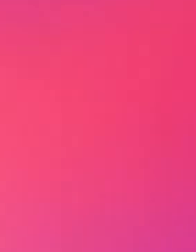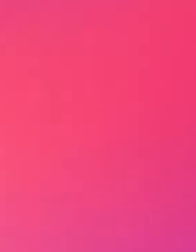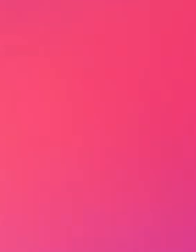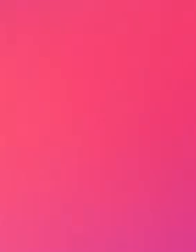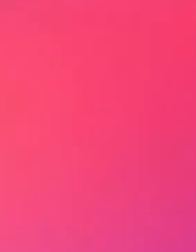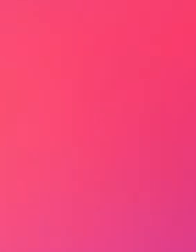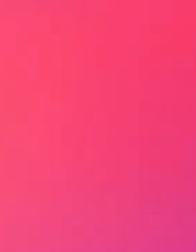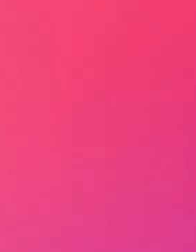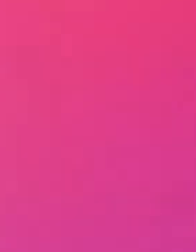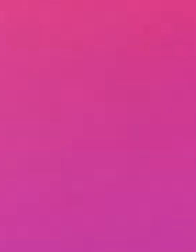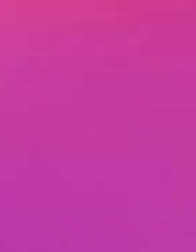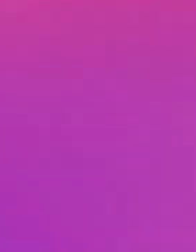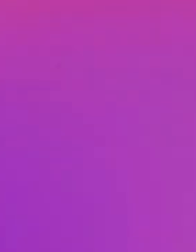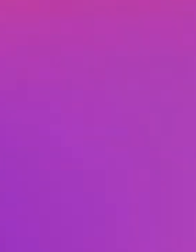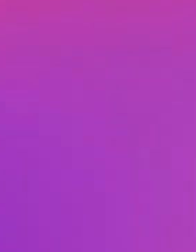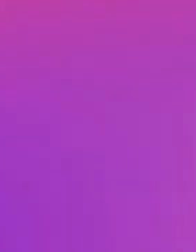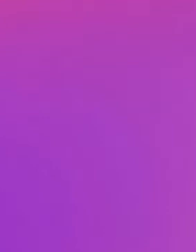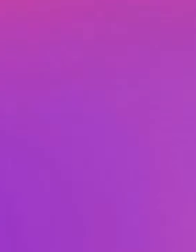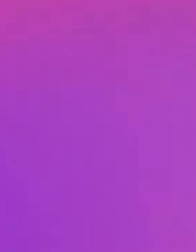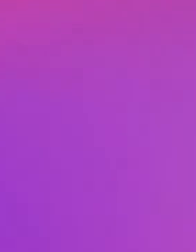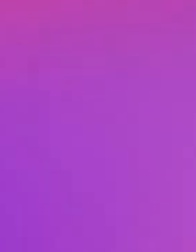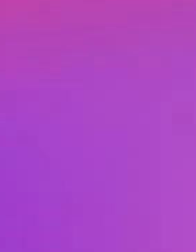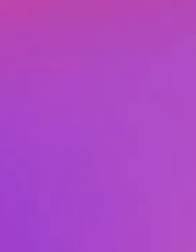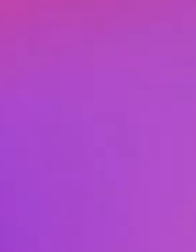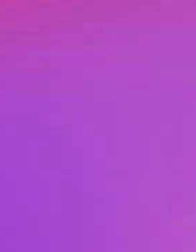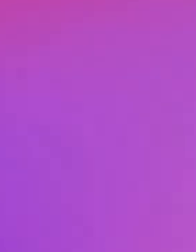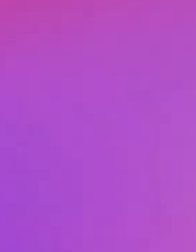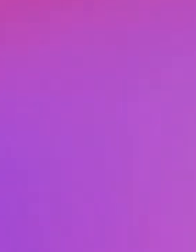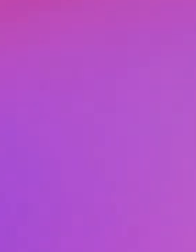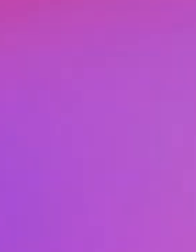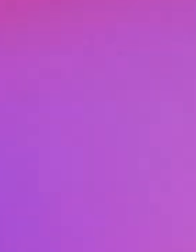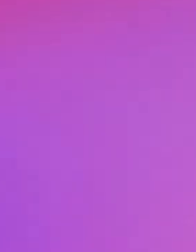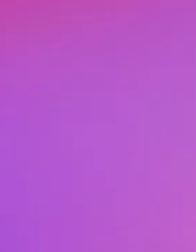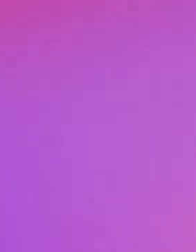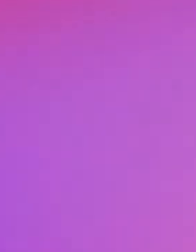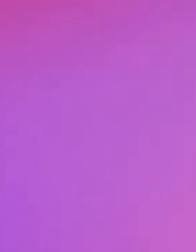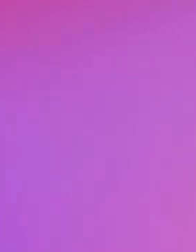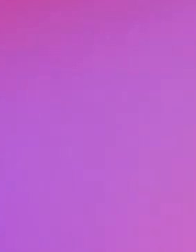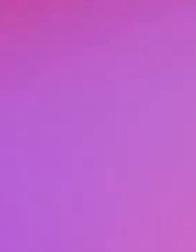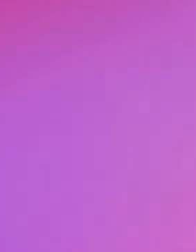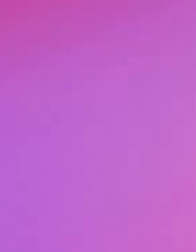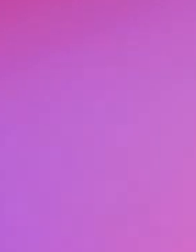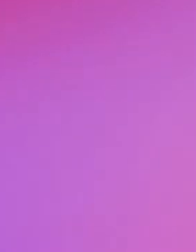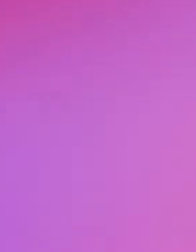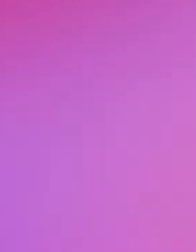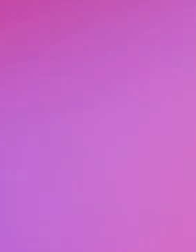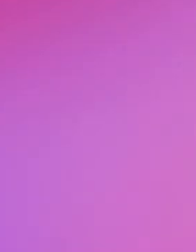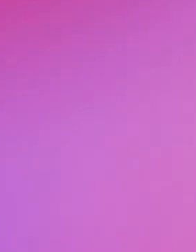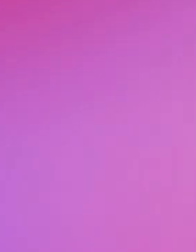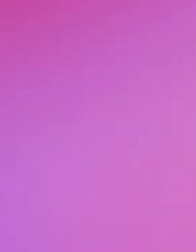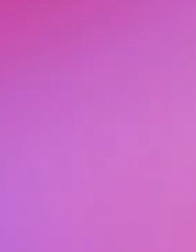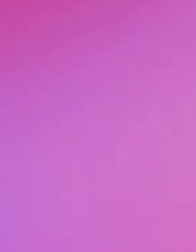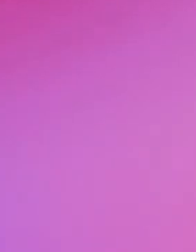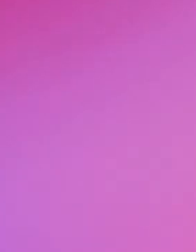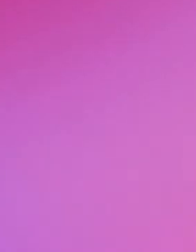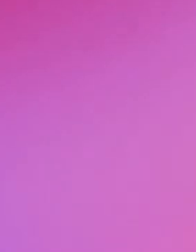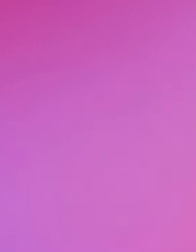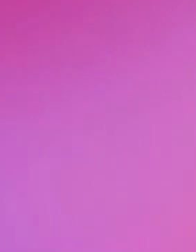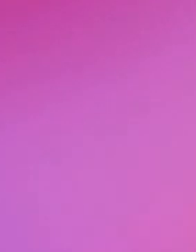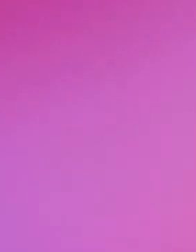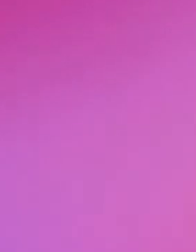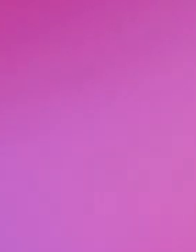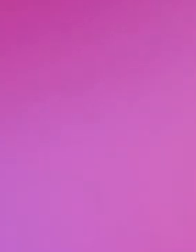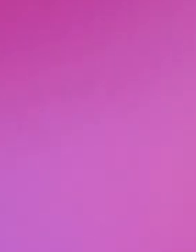.gov.mx. Y recuerda que también cuentas con el sitio aprendeencasa.cep